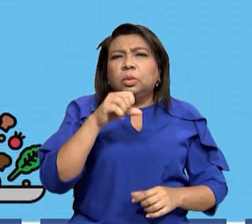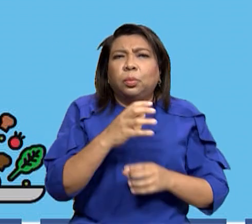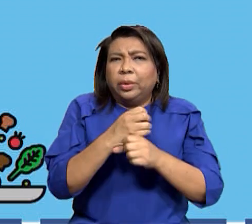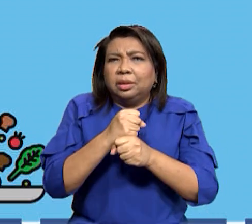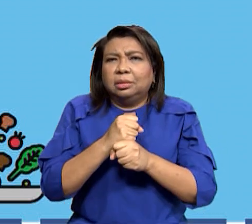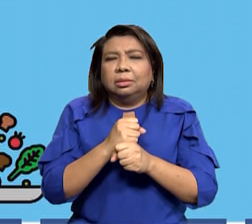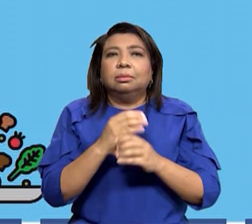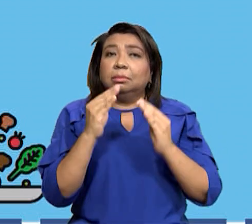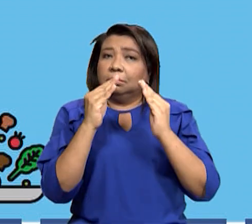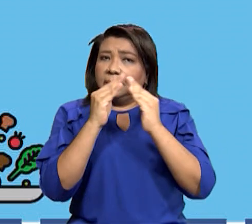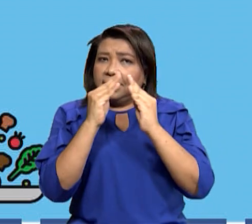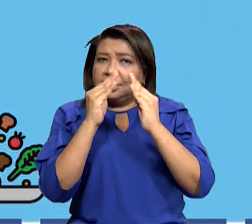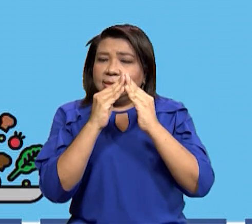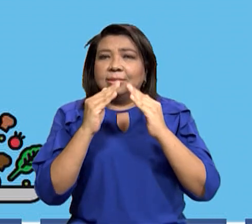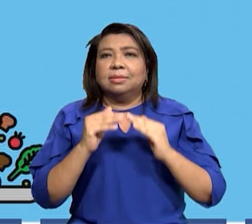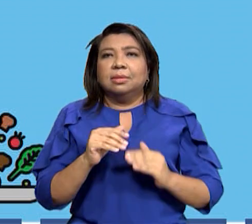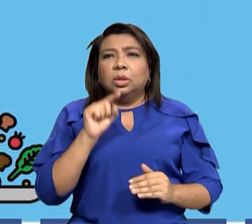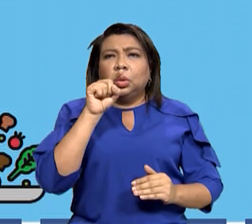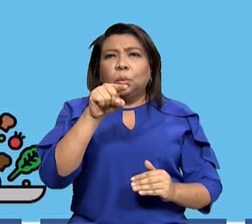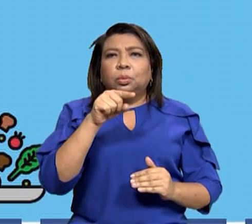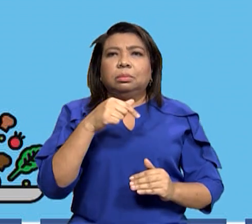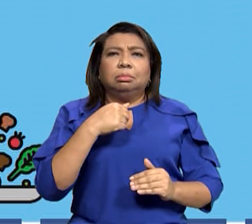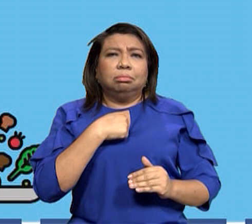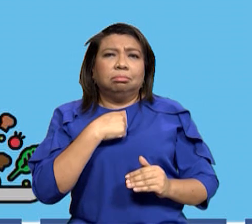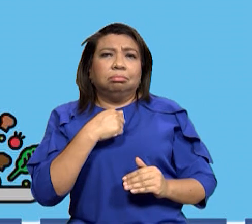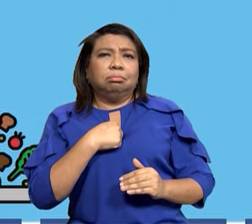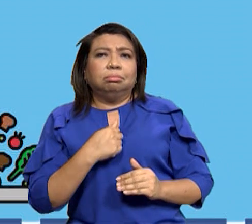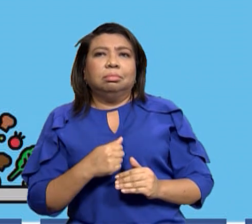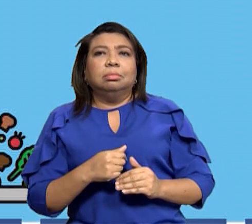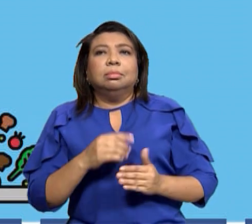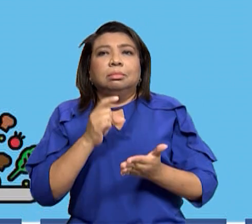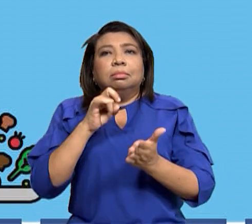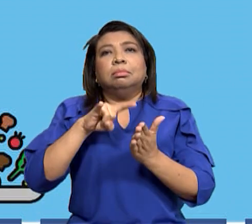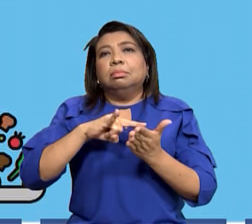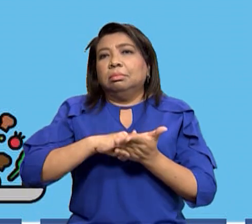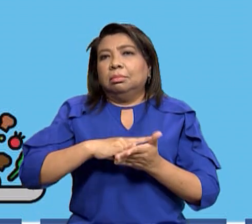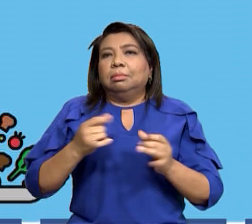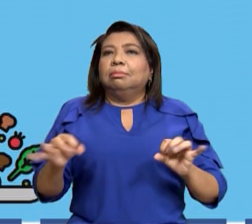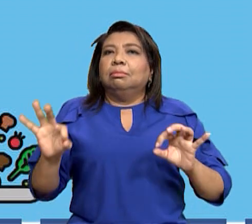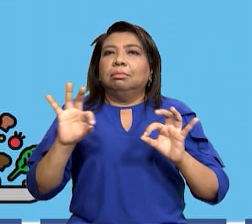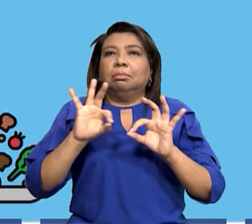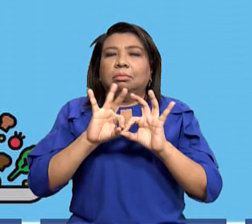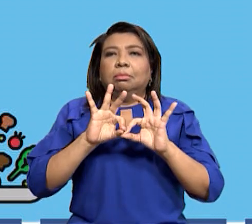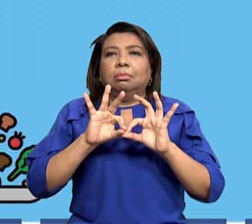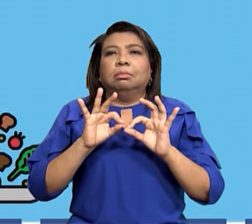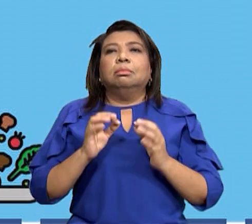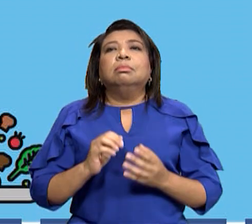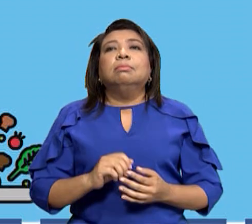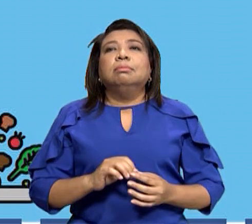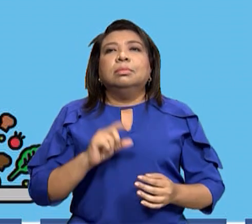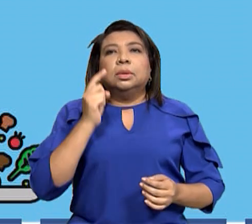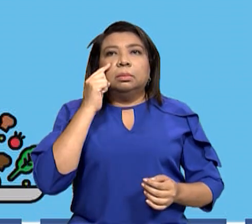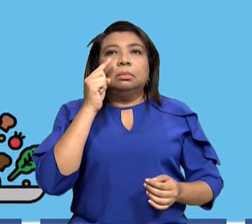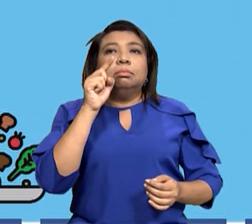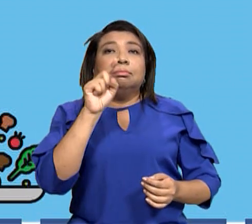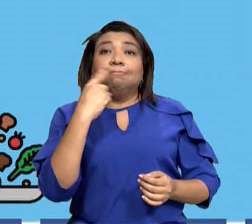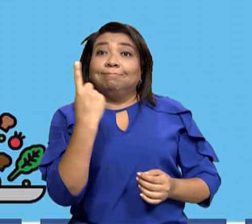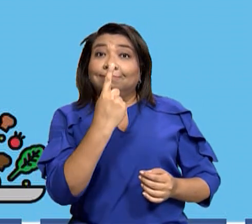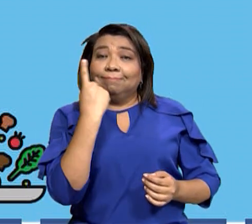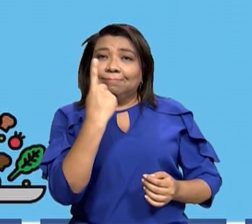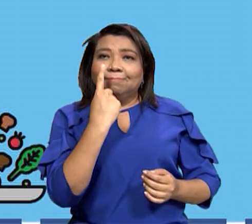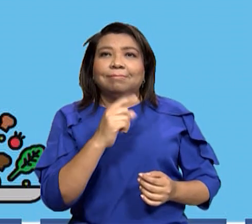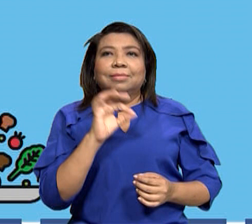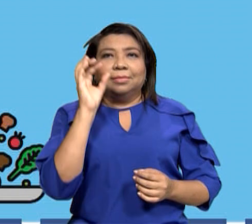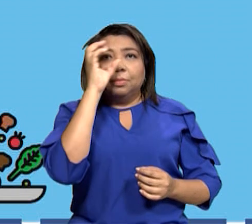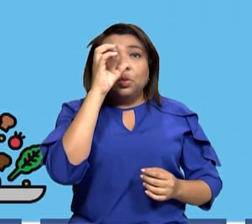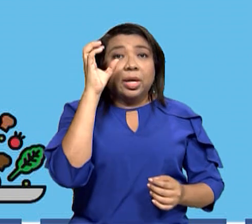algo Que tienes De más Por tanto Vamos a dar inicio Recuerda iniciar En el puntito verde Y siempre culminar